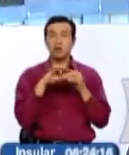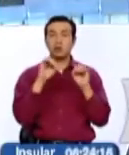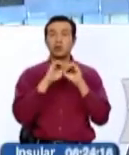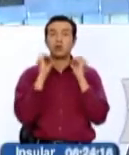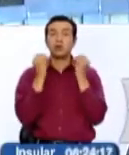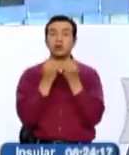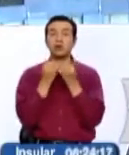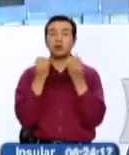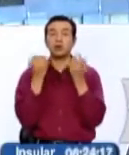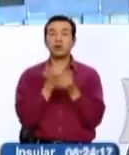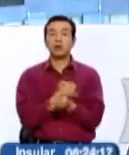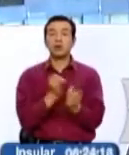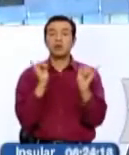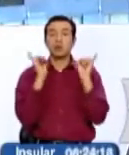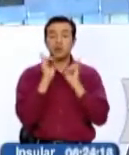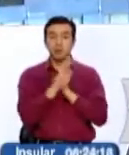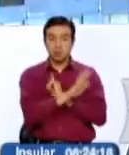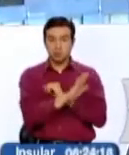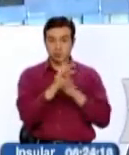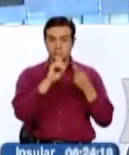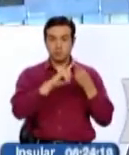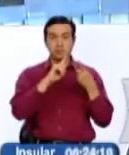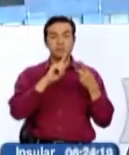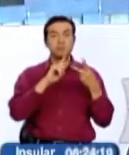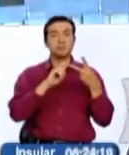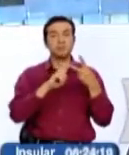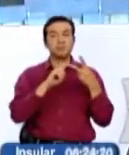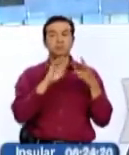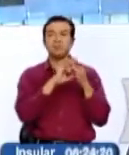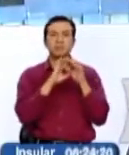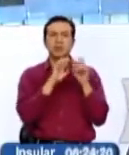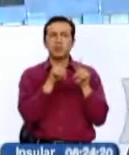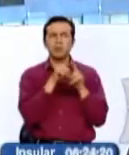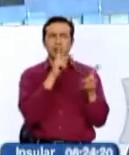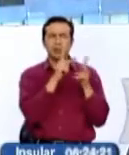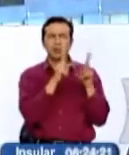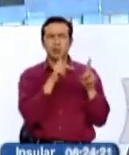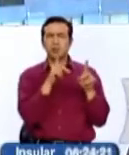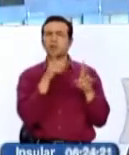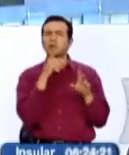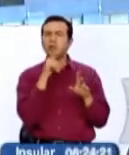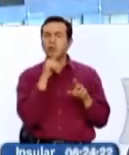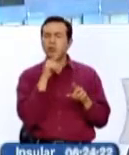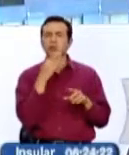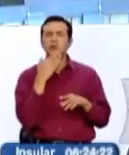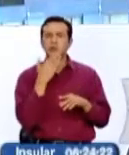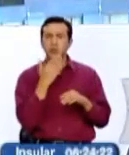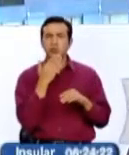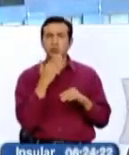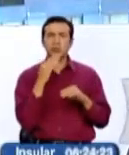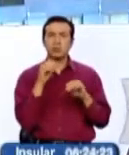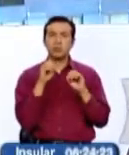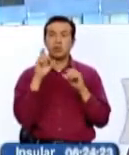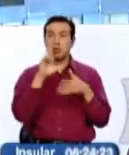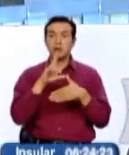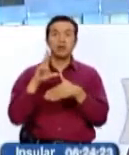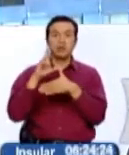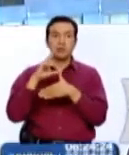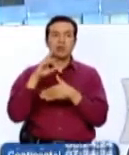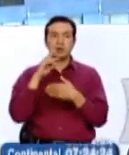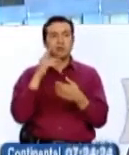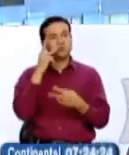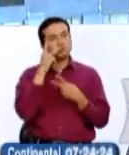movimientos independentistas o también ligado, le ha visto con buenos ojos, los movimientos progresistas de América Latina.